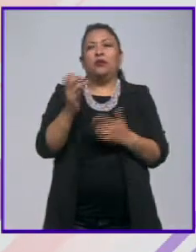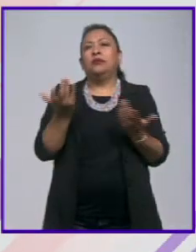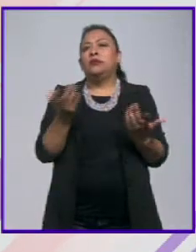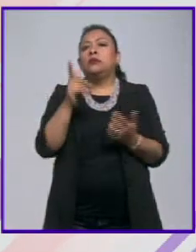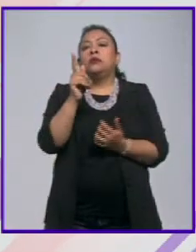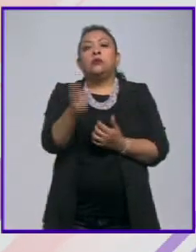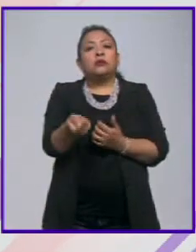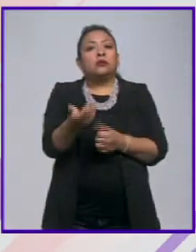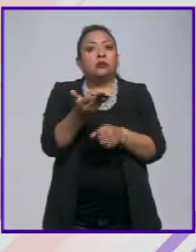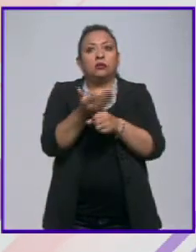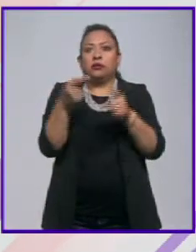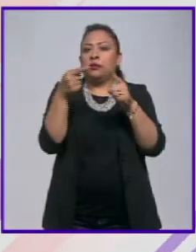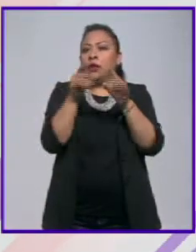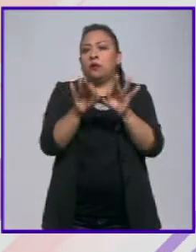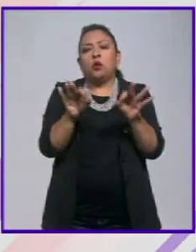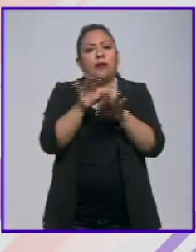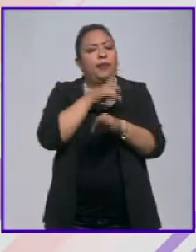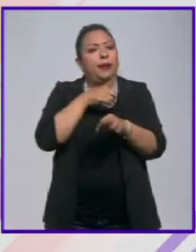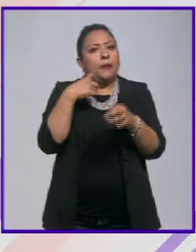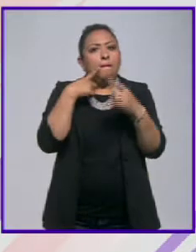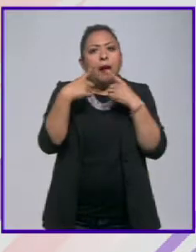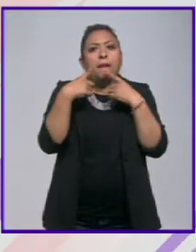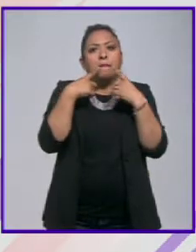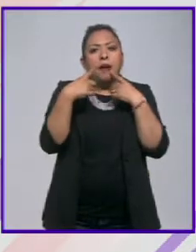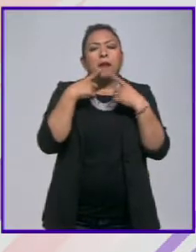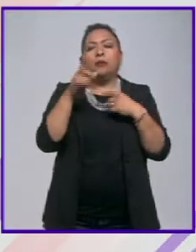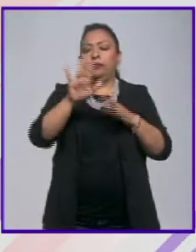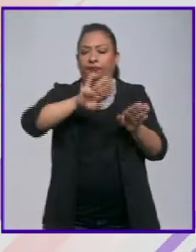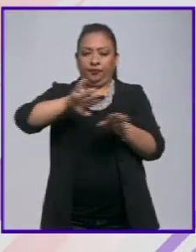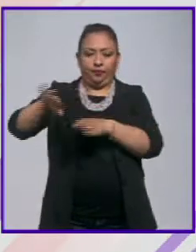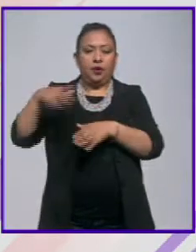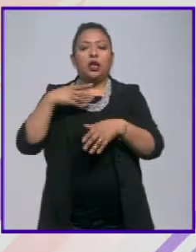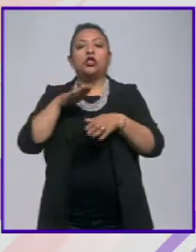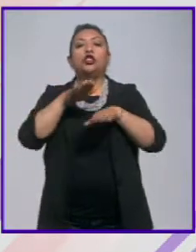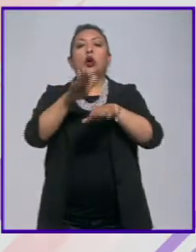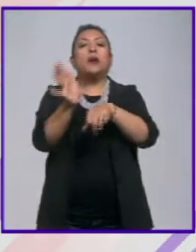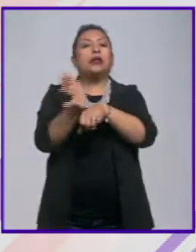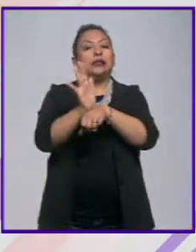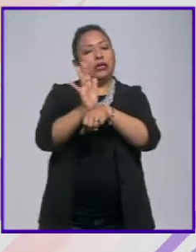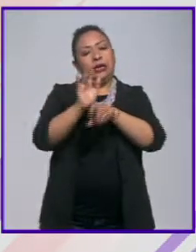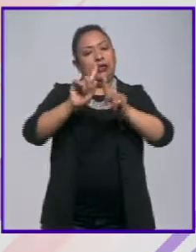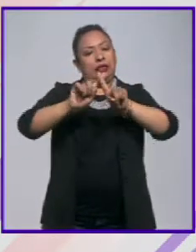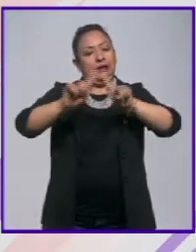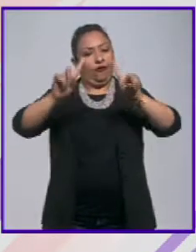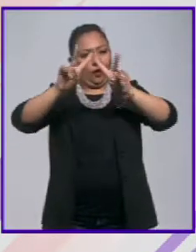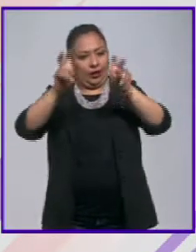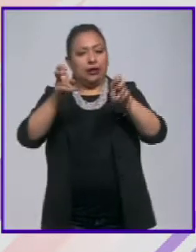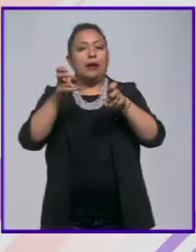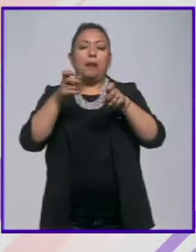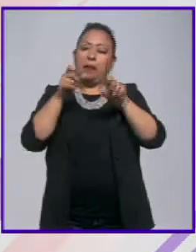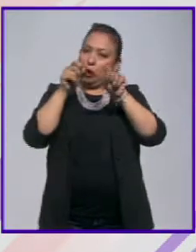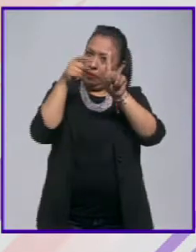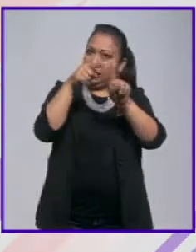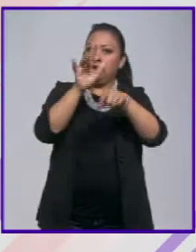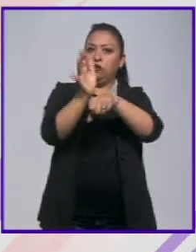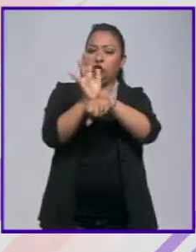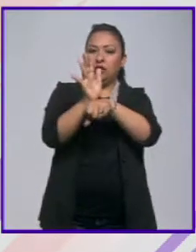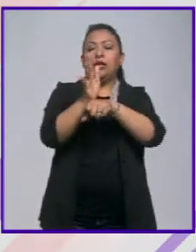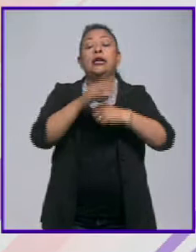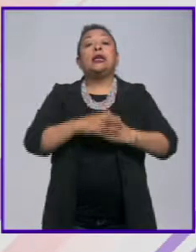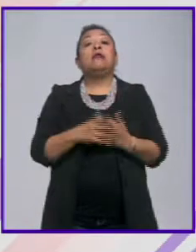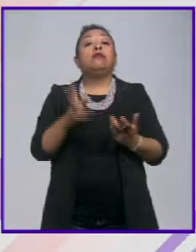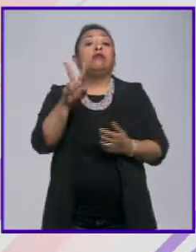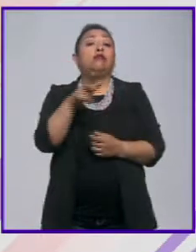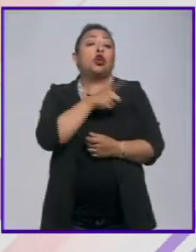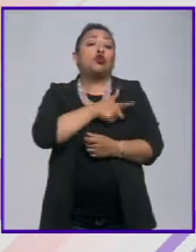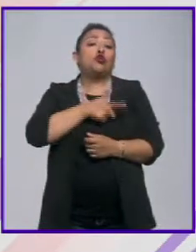el asunto de punta que hay que discutir. Y, bueno, hablando de cine en un ámbito completamente diferente, Rafa, Karen, amigos de Noticias 22,